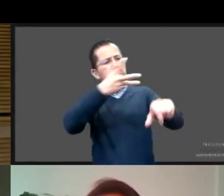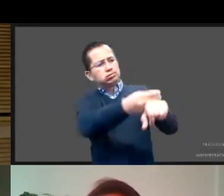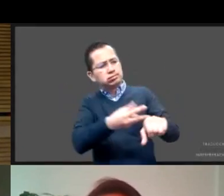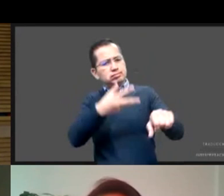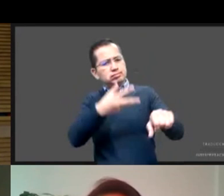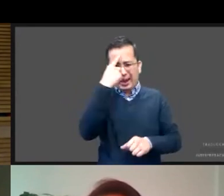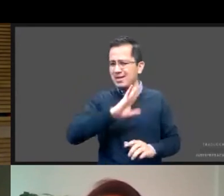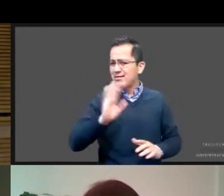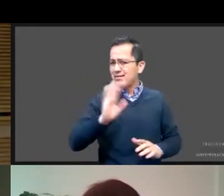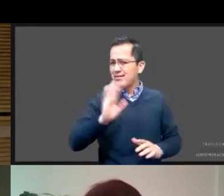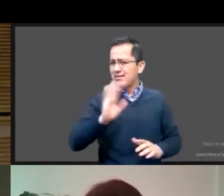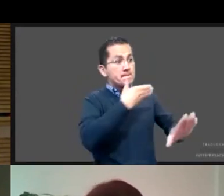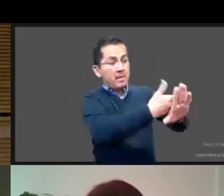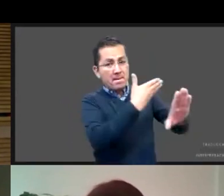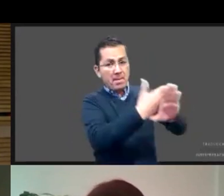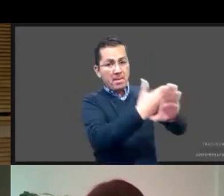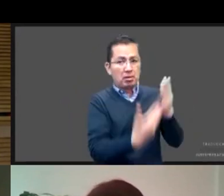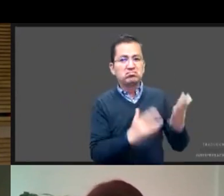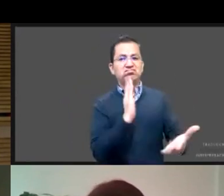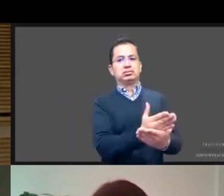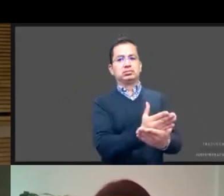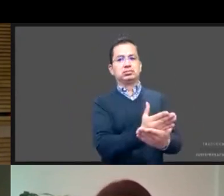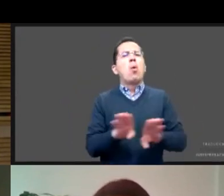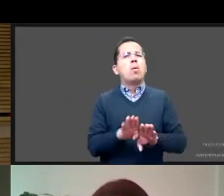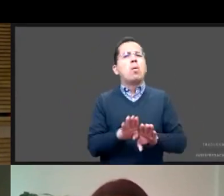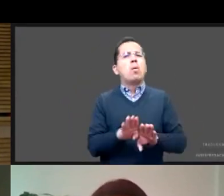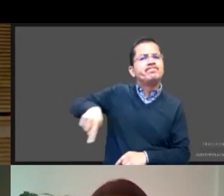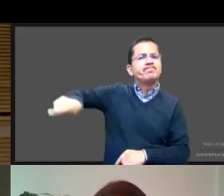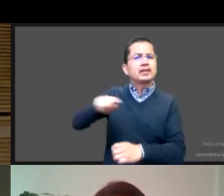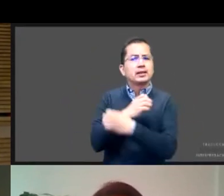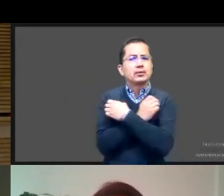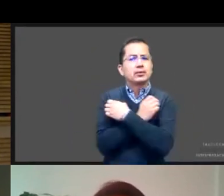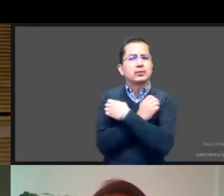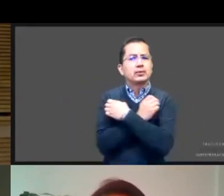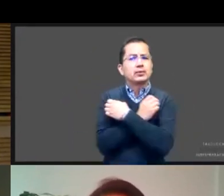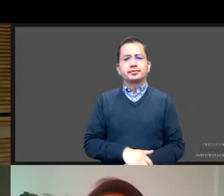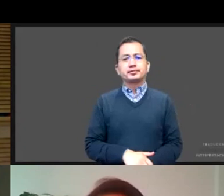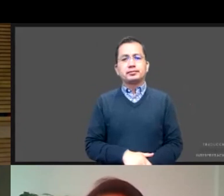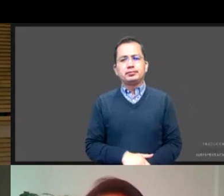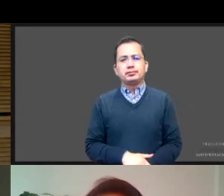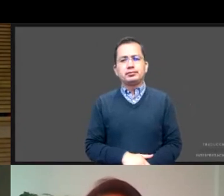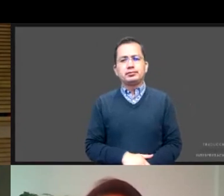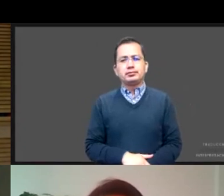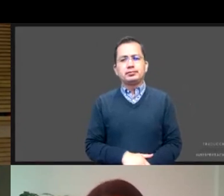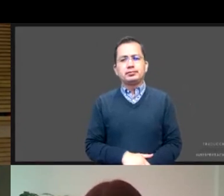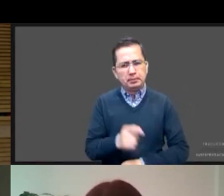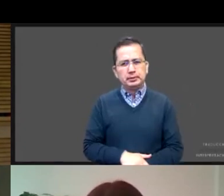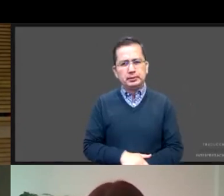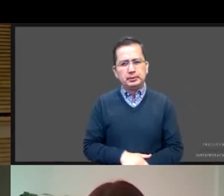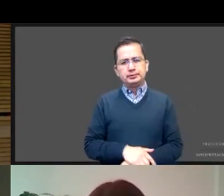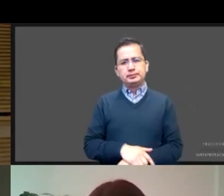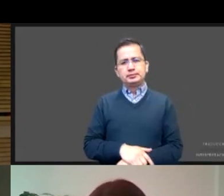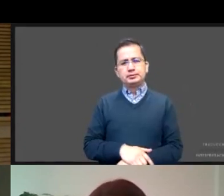hacia las niñas y adolescentes, pero también para ser mejores, digamos,